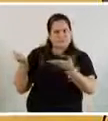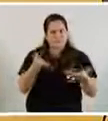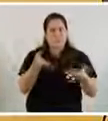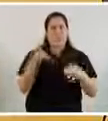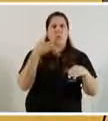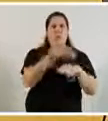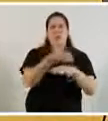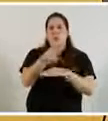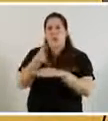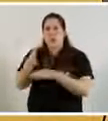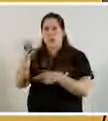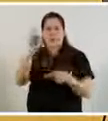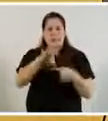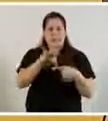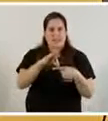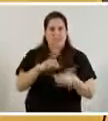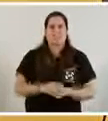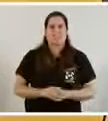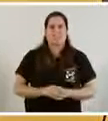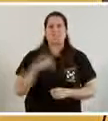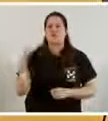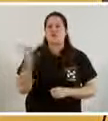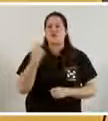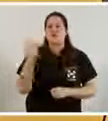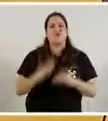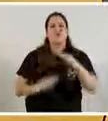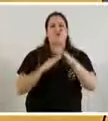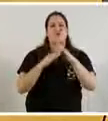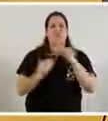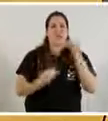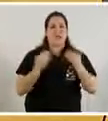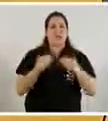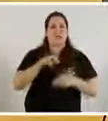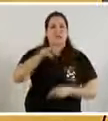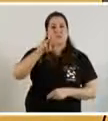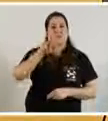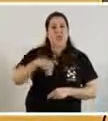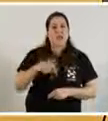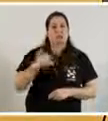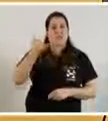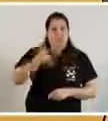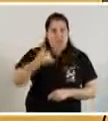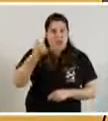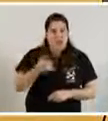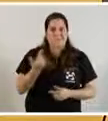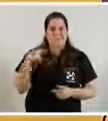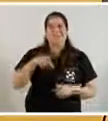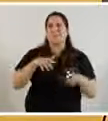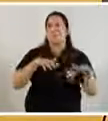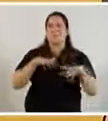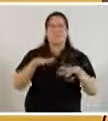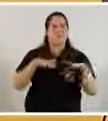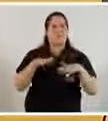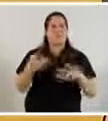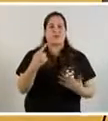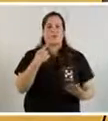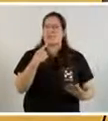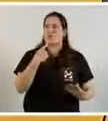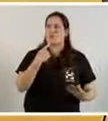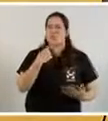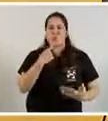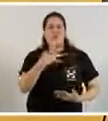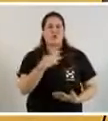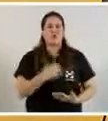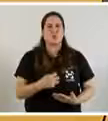Para nosotros, lo fundamental es tener un plan. Es lo que nos permite, en esta situación de tanta incertidumbre, de tanta